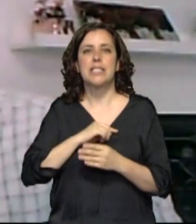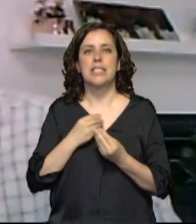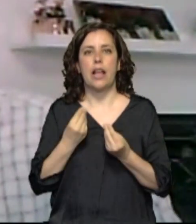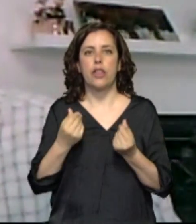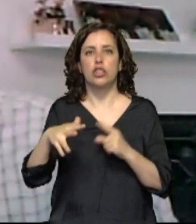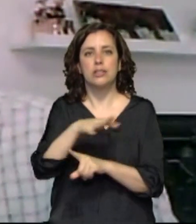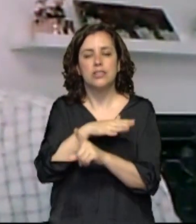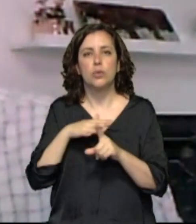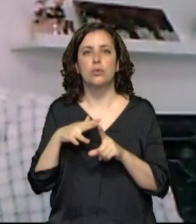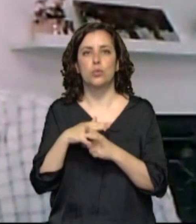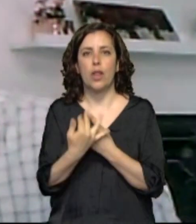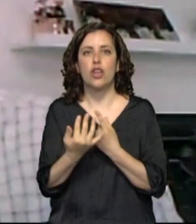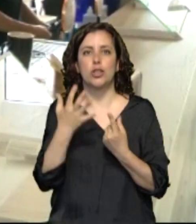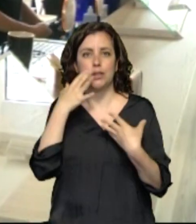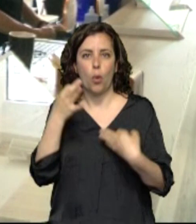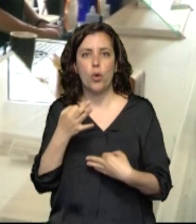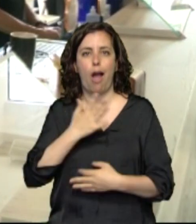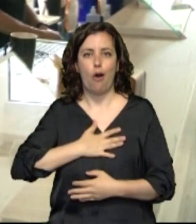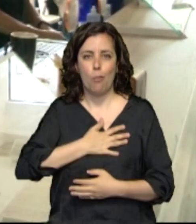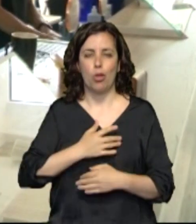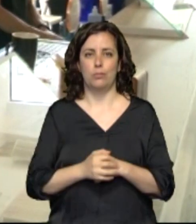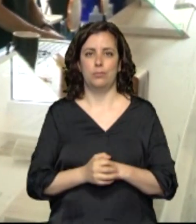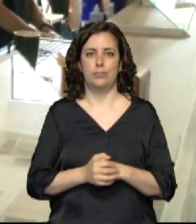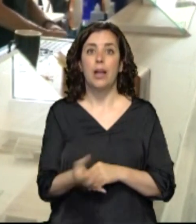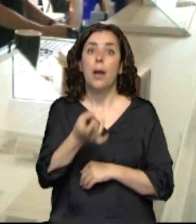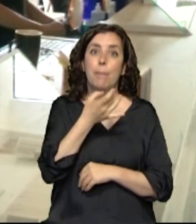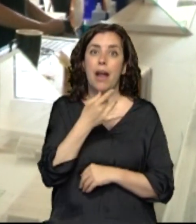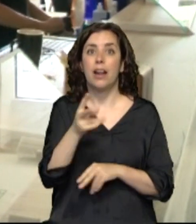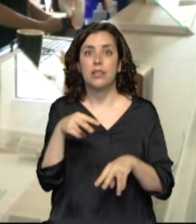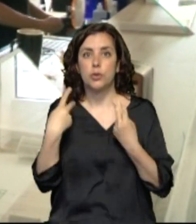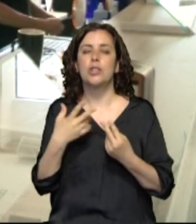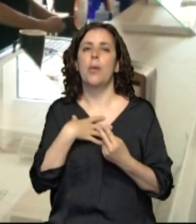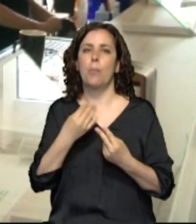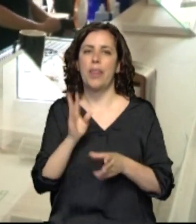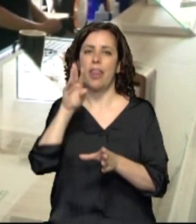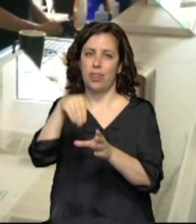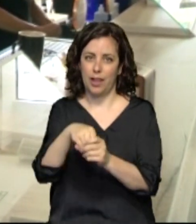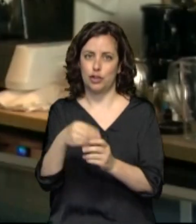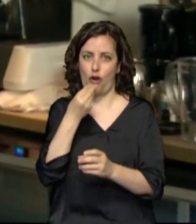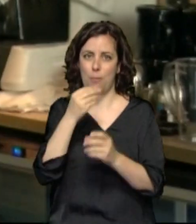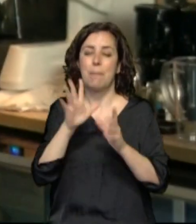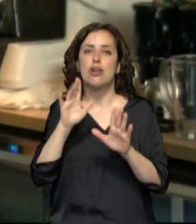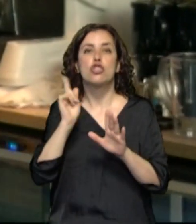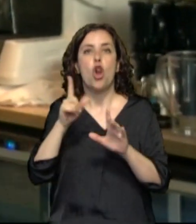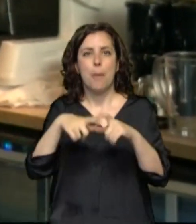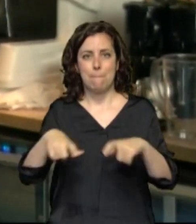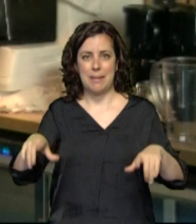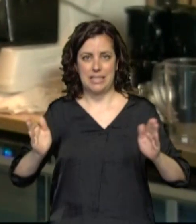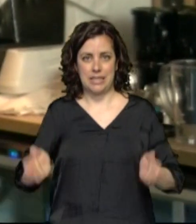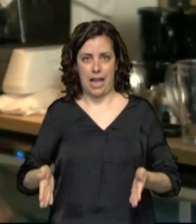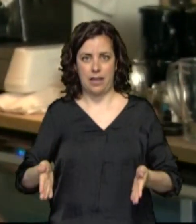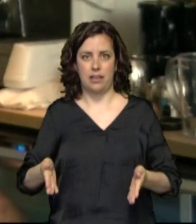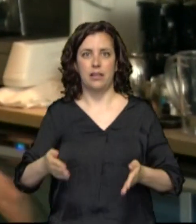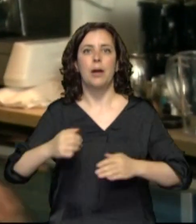entorno seguro, cómodo. Y los bares y restaurantes podrán dar comidas en su interior, pero solo en mesa, no en la barra, y a un